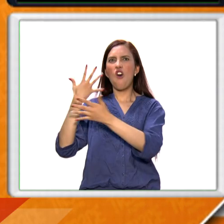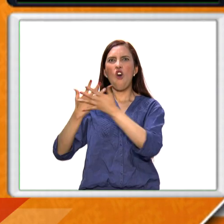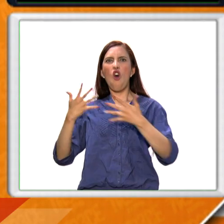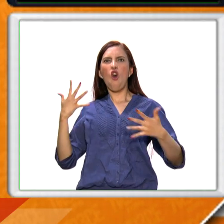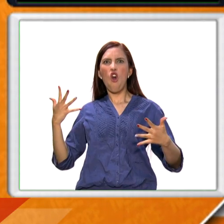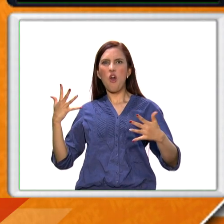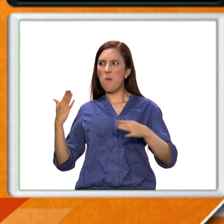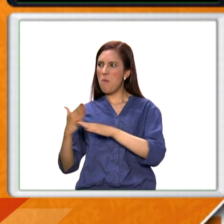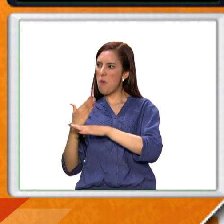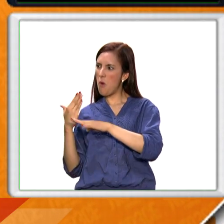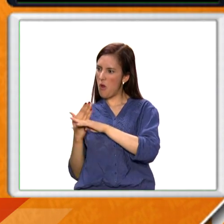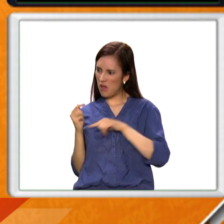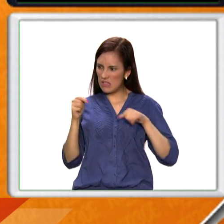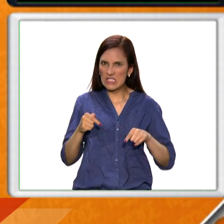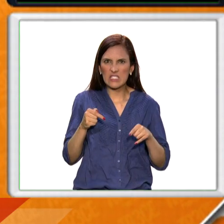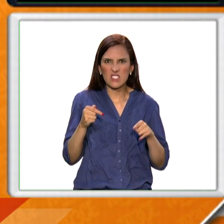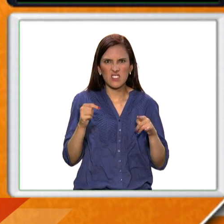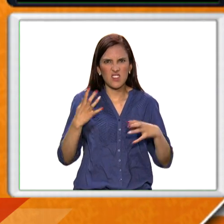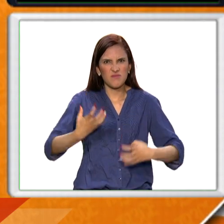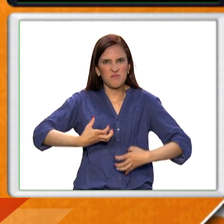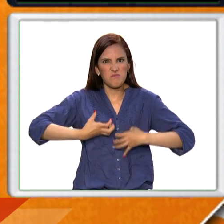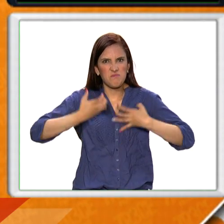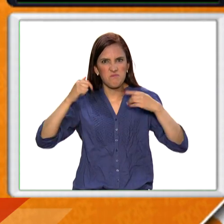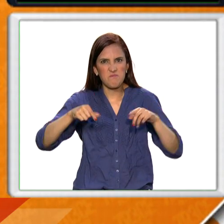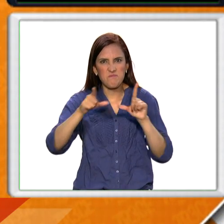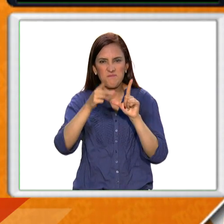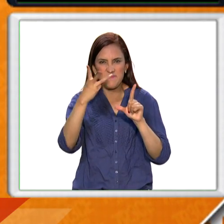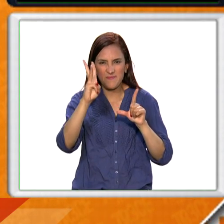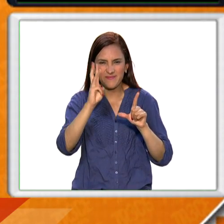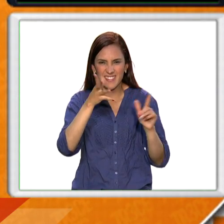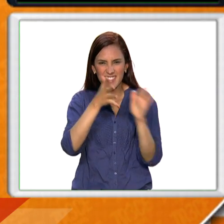pasado. Terror en 13 News.